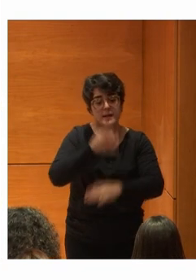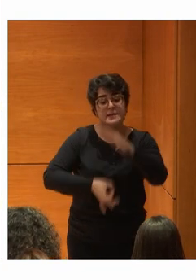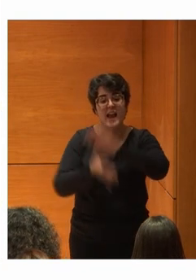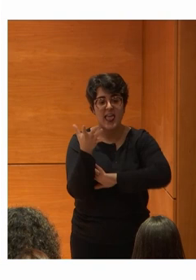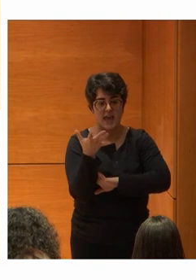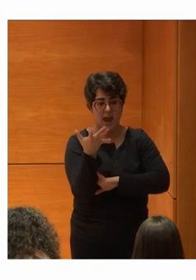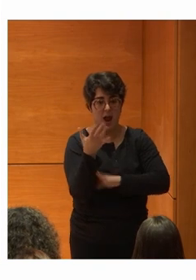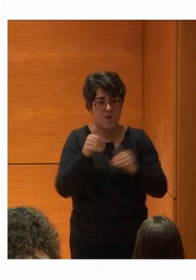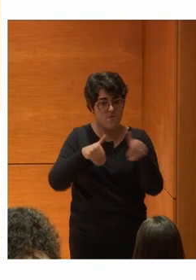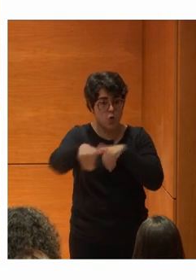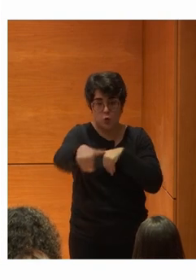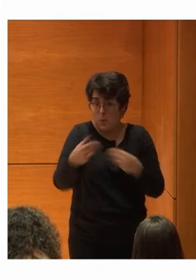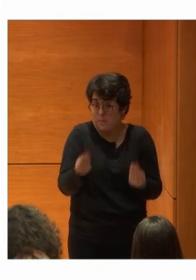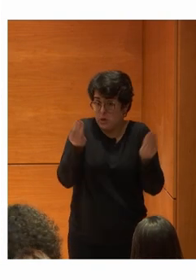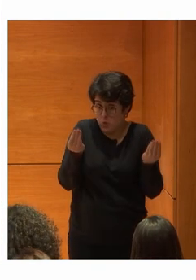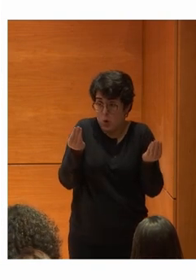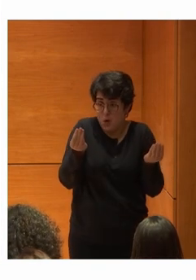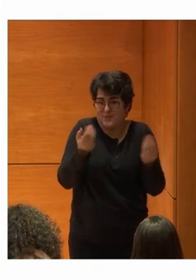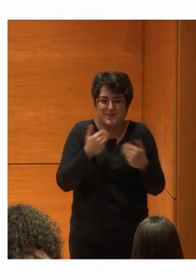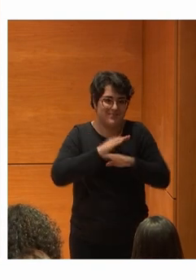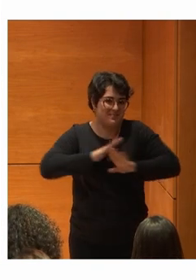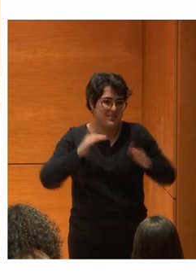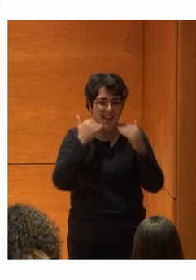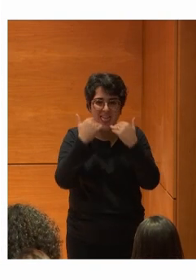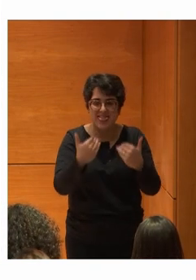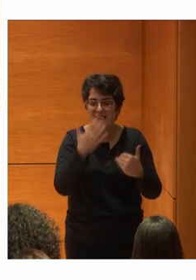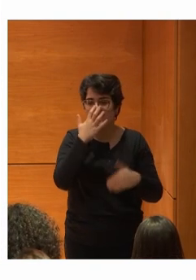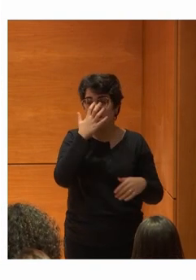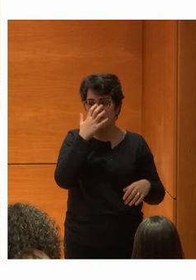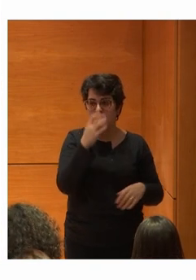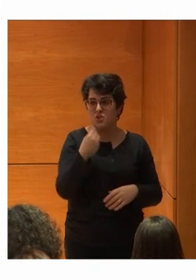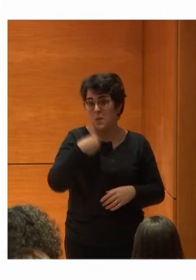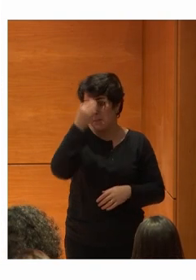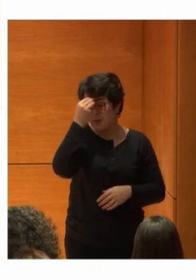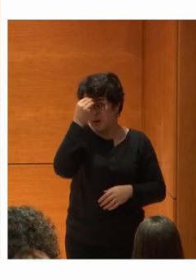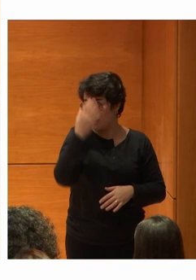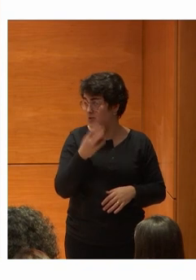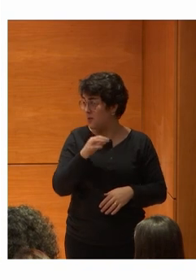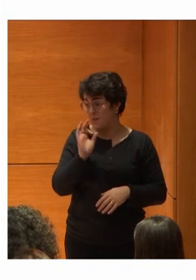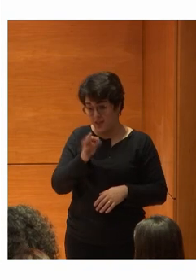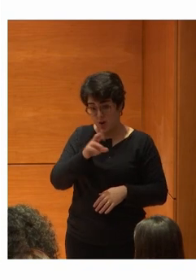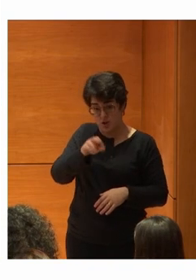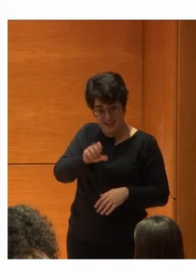Un futuro O mejor Así que muchísimas gracias Y yo creo que No Rafa